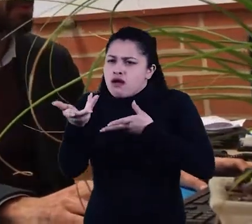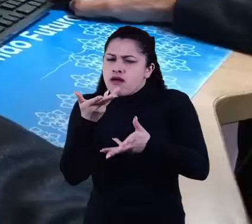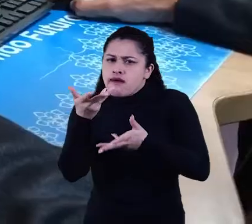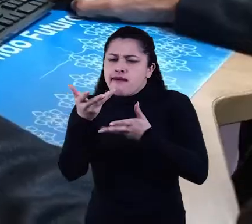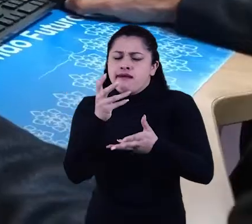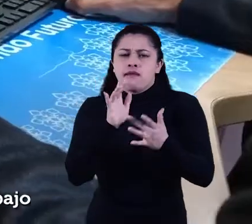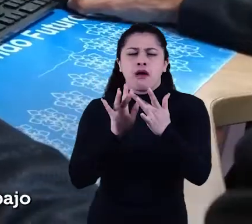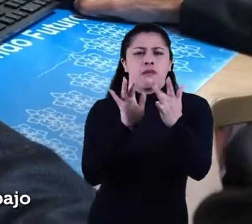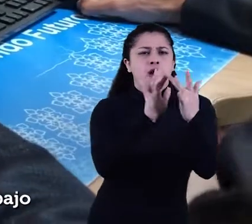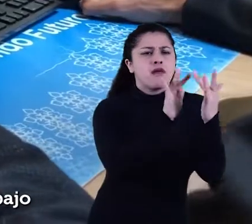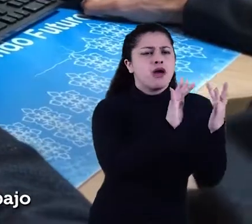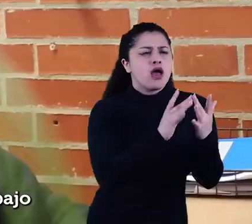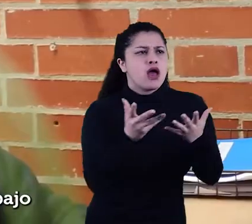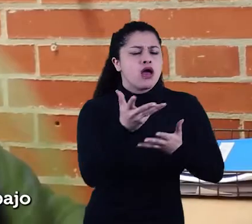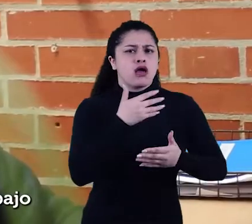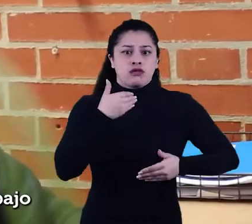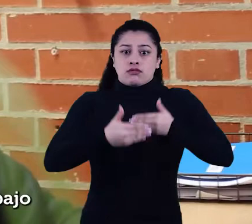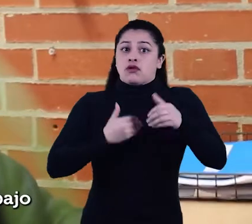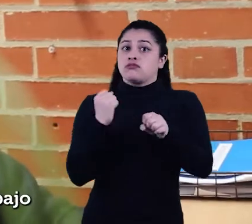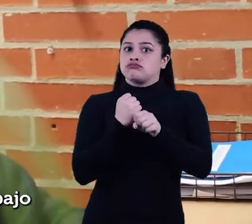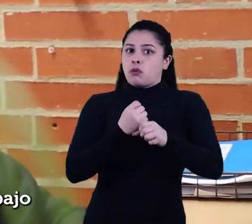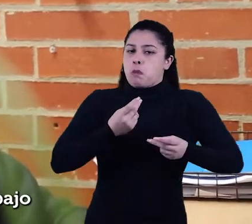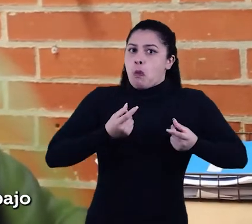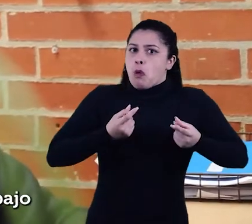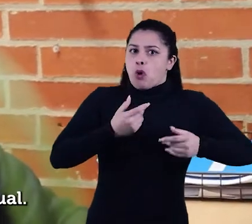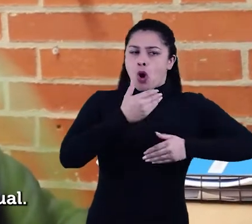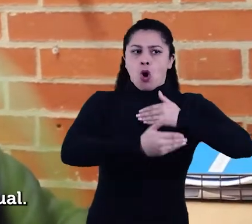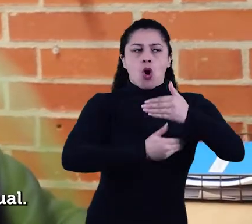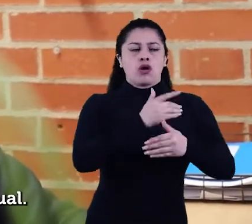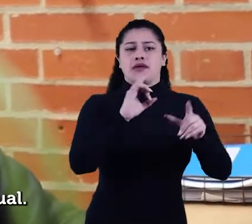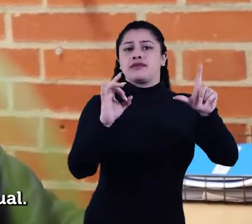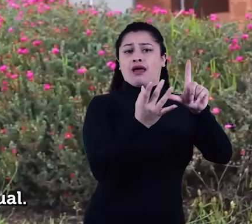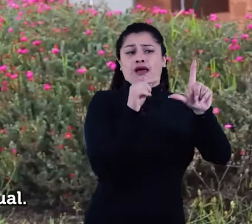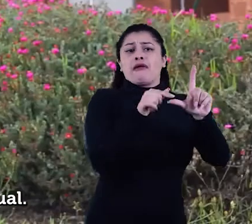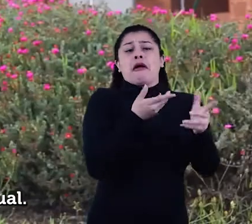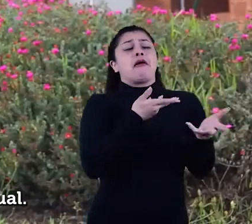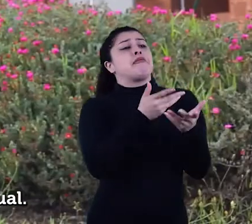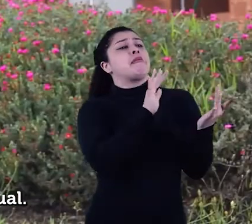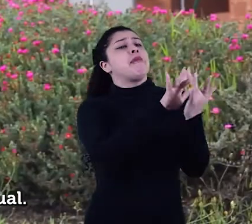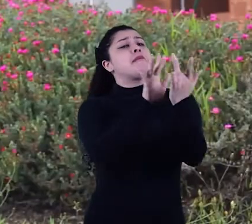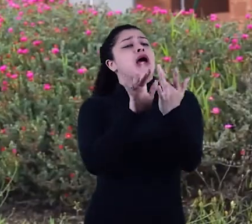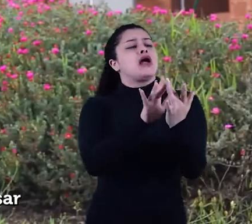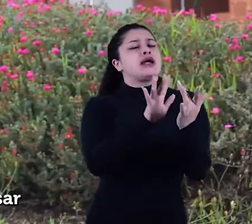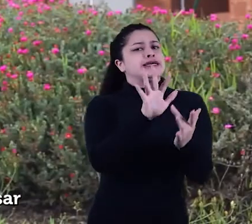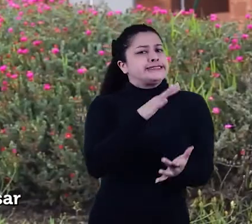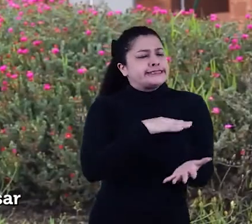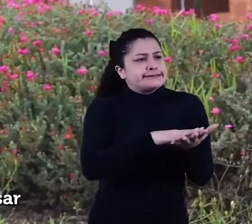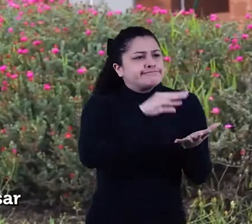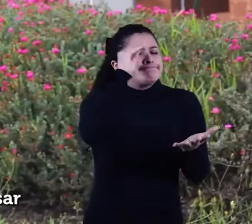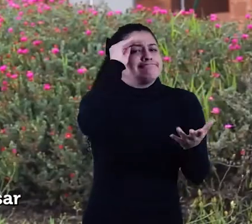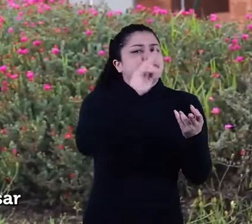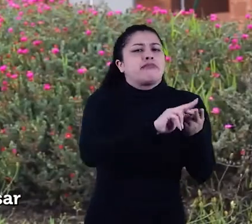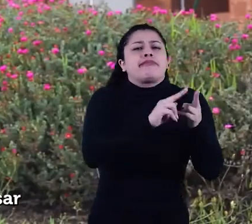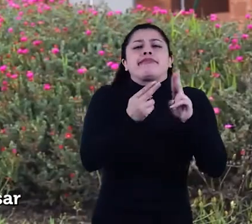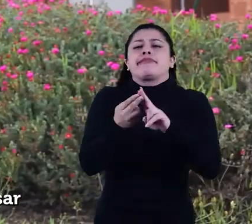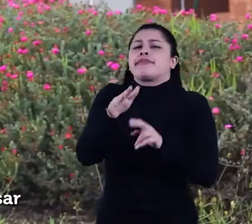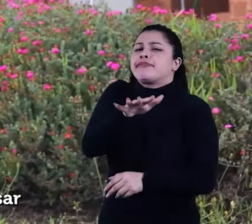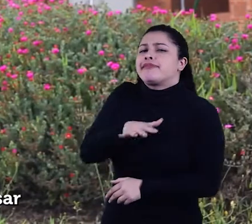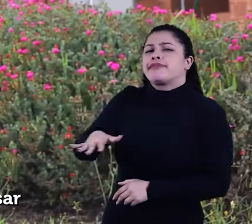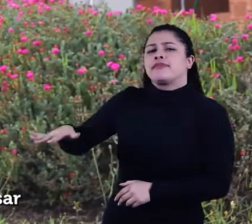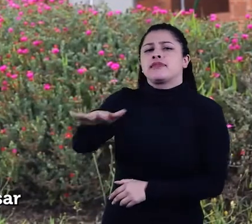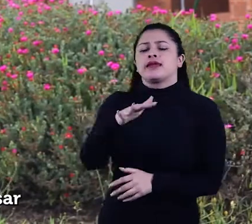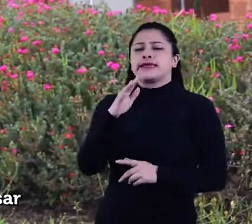a interactuar y acelerar los procesos de trabajo a través de la interacción virtual, también tuvimos que